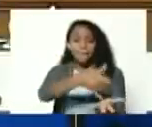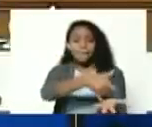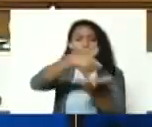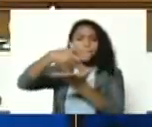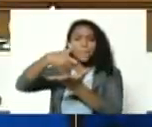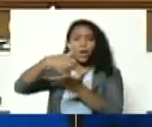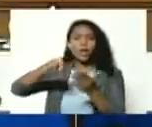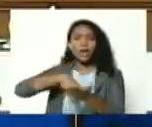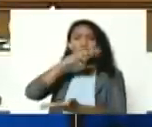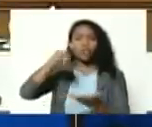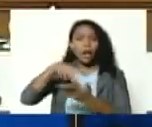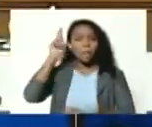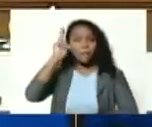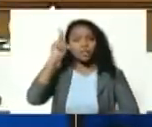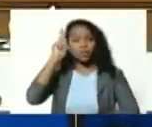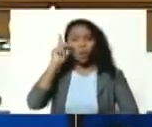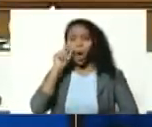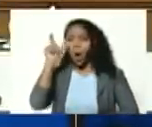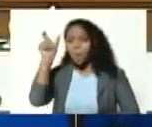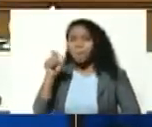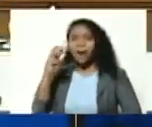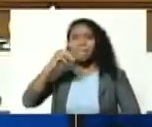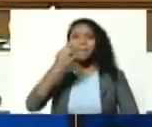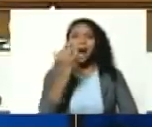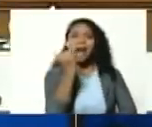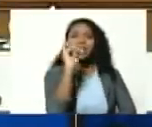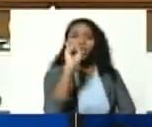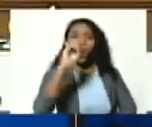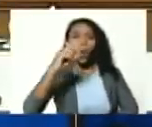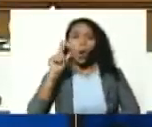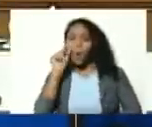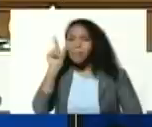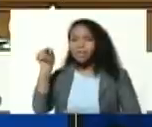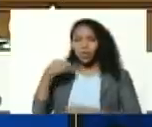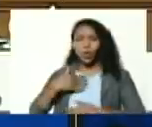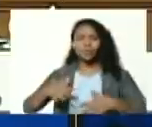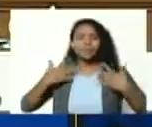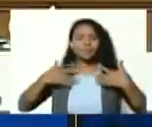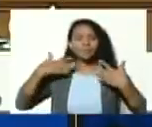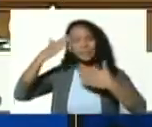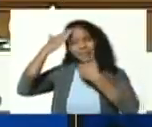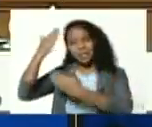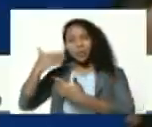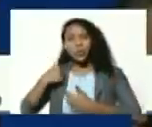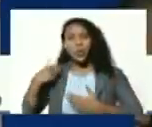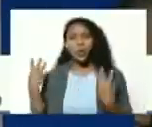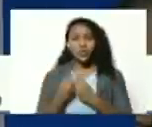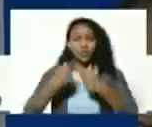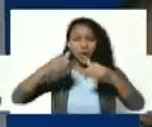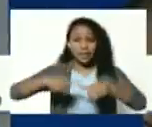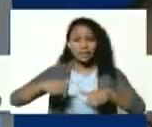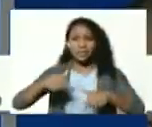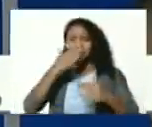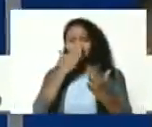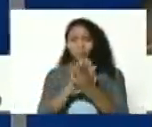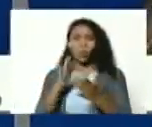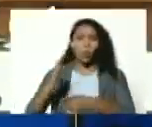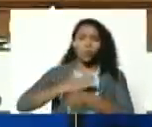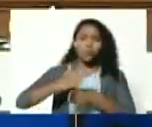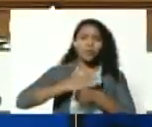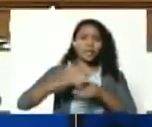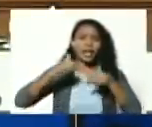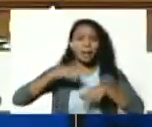de historia del profesor mario sanoja me alegra mucho saludarlo y que esté aquí con nosotros al